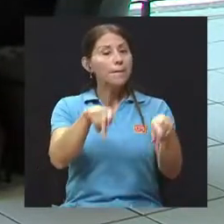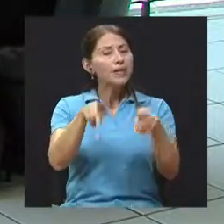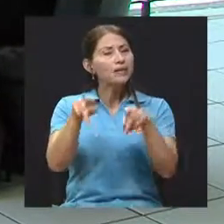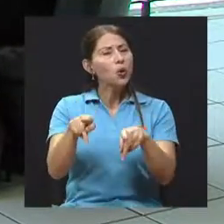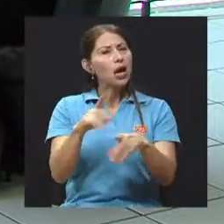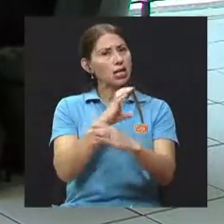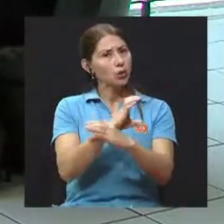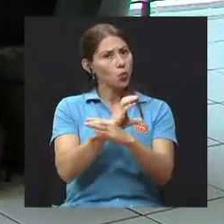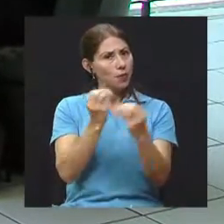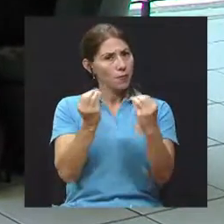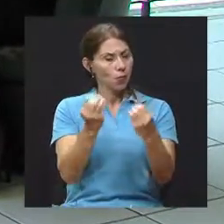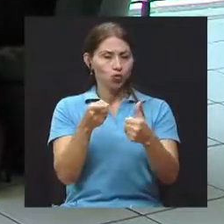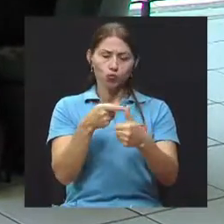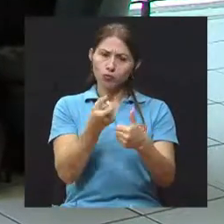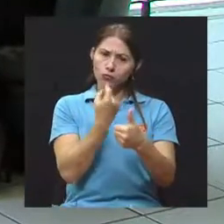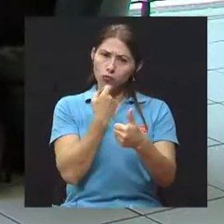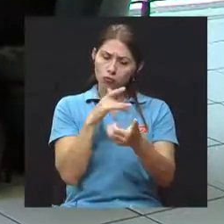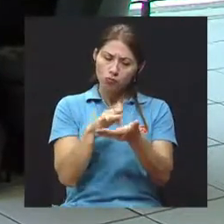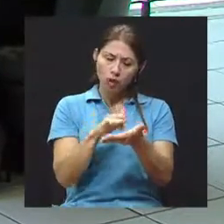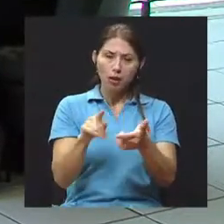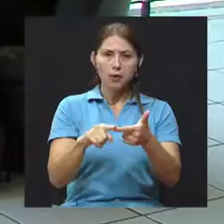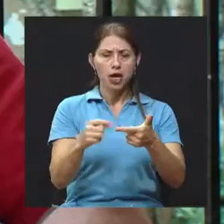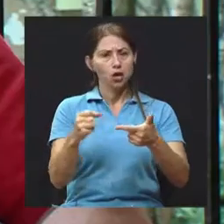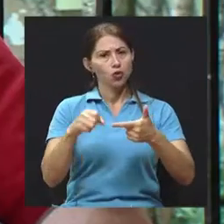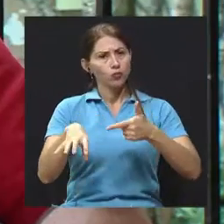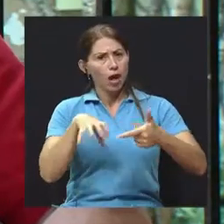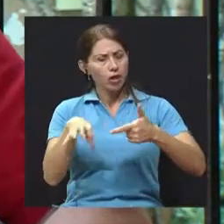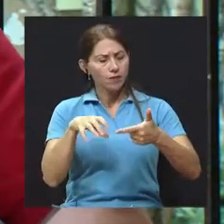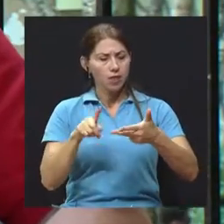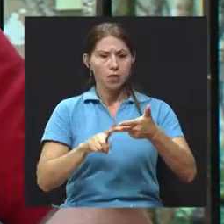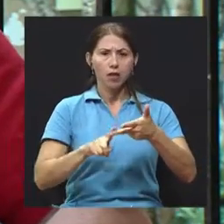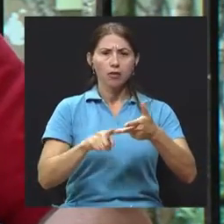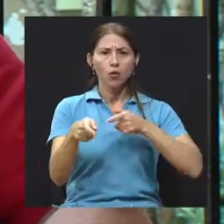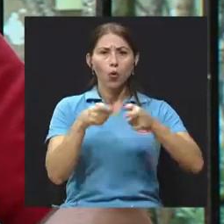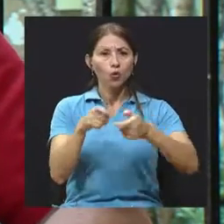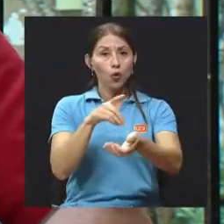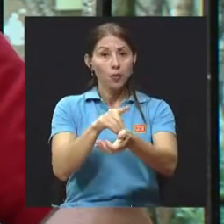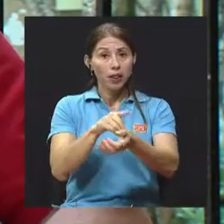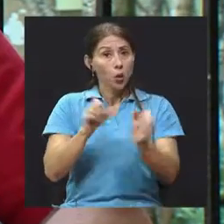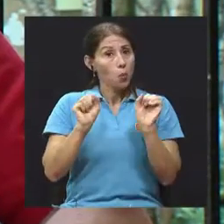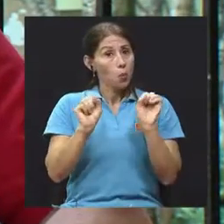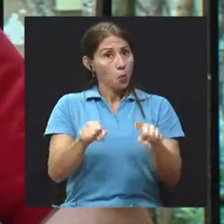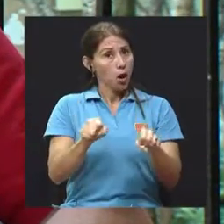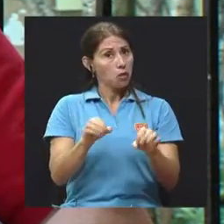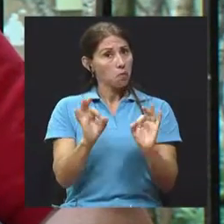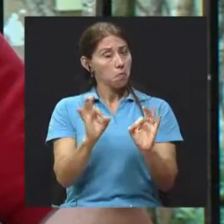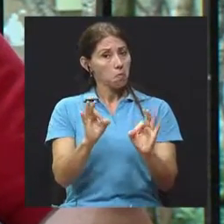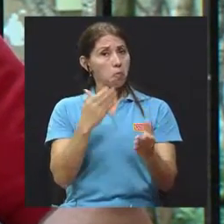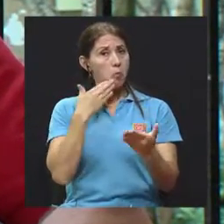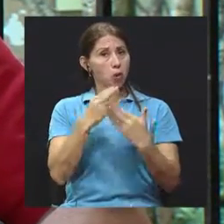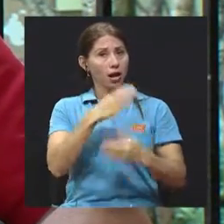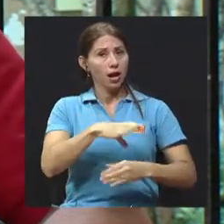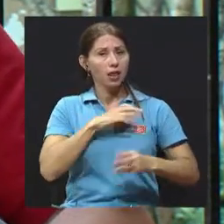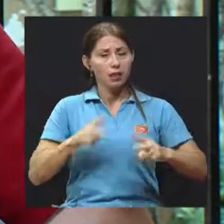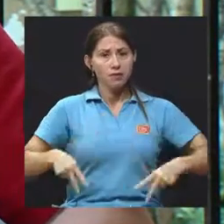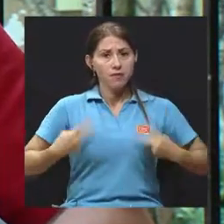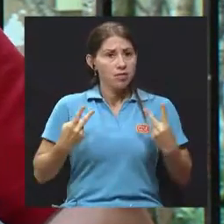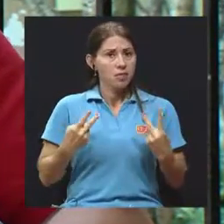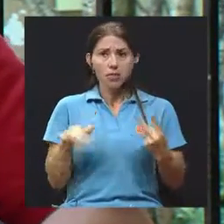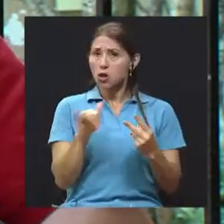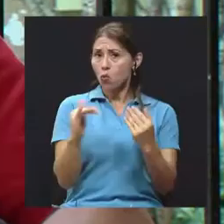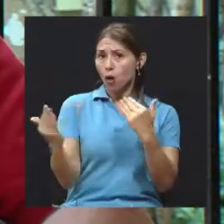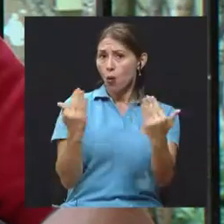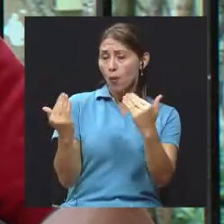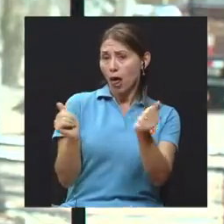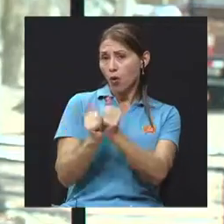estos cuidados, que tome su tratamiento, que lleve buen control médico, ¿puede tener una calidad de vida igual de buena como una